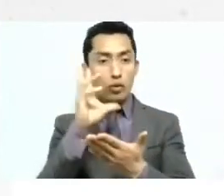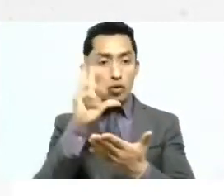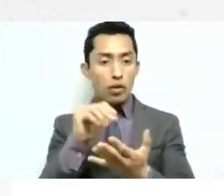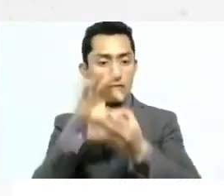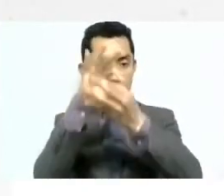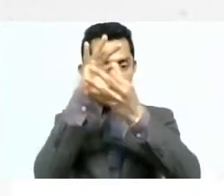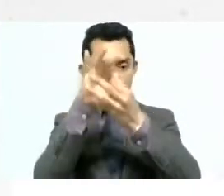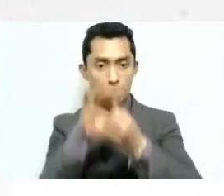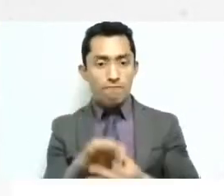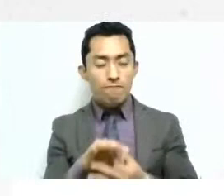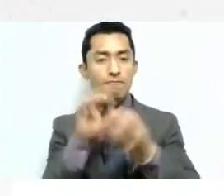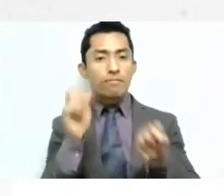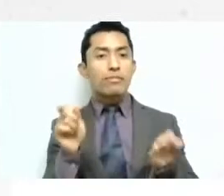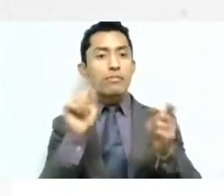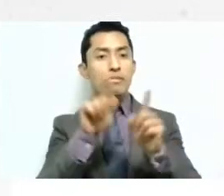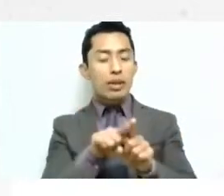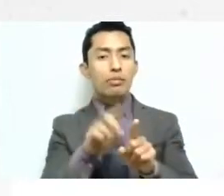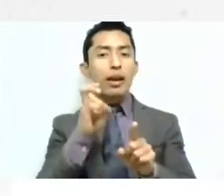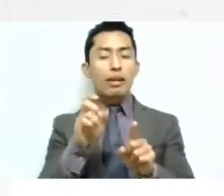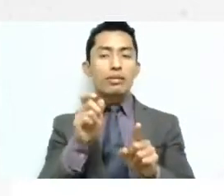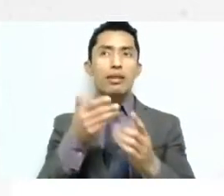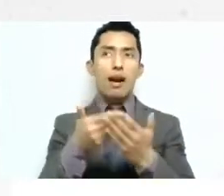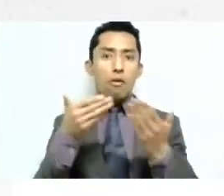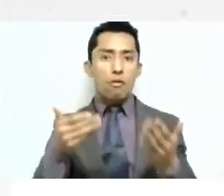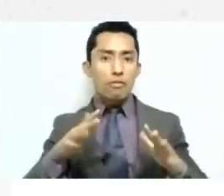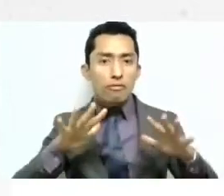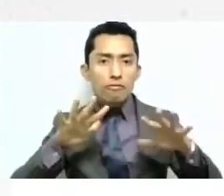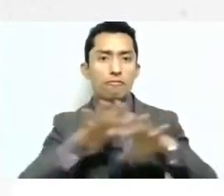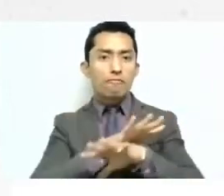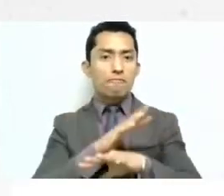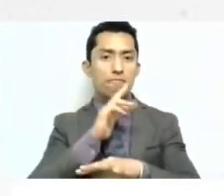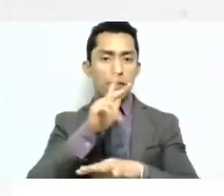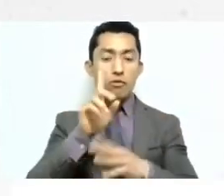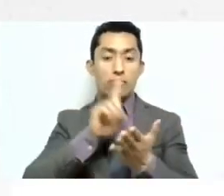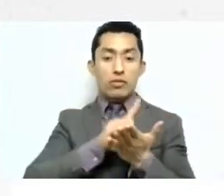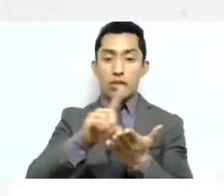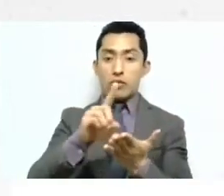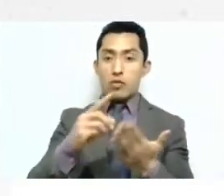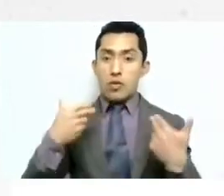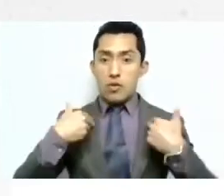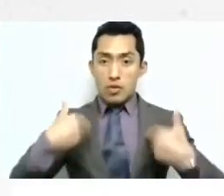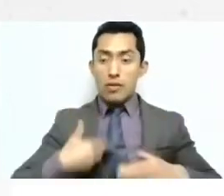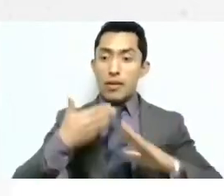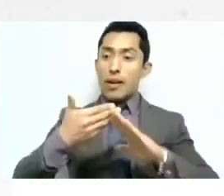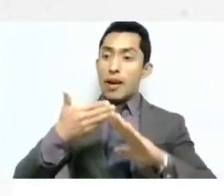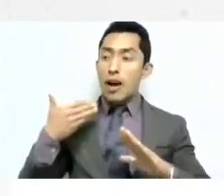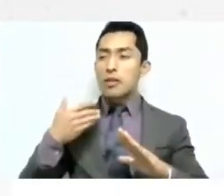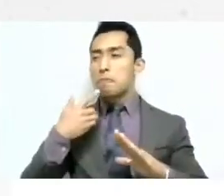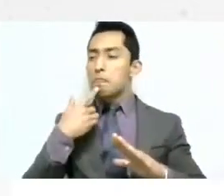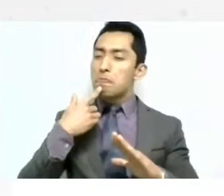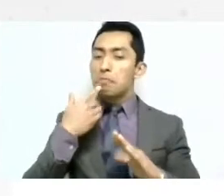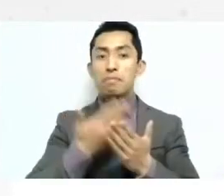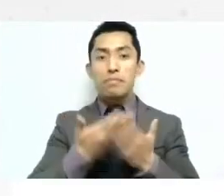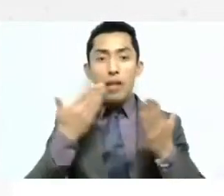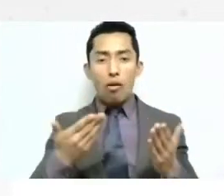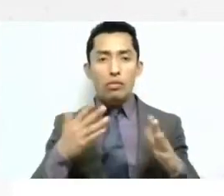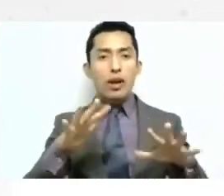encanta ver esta evolución de estos derechos humanos que nos los hace más sencillo